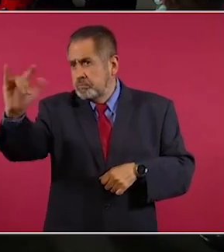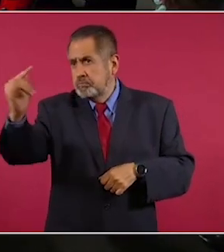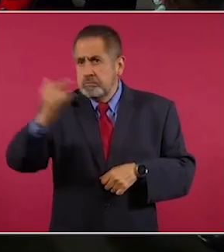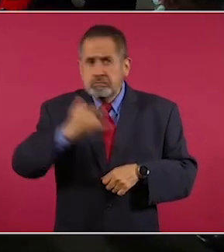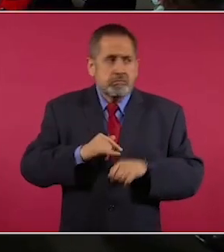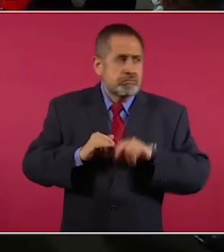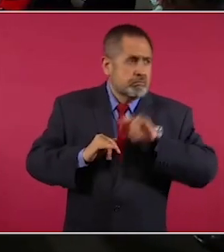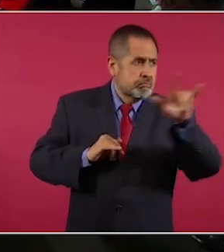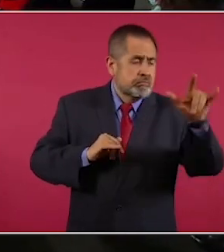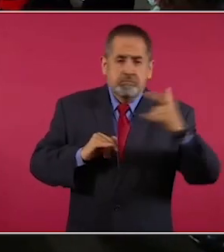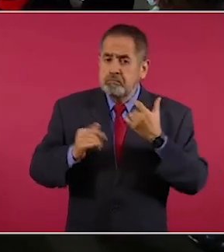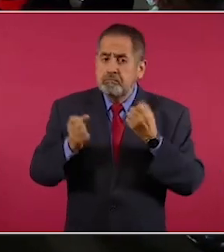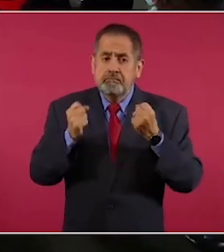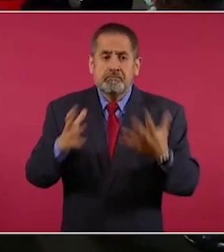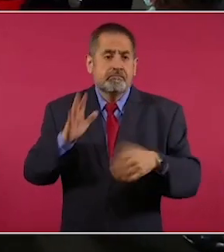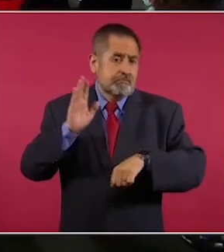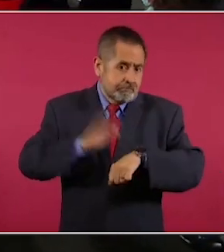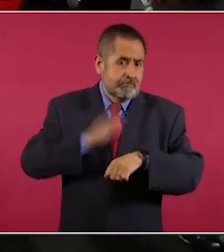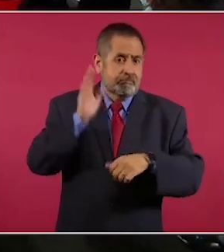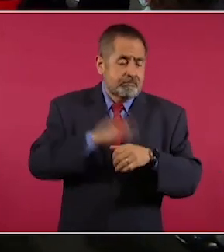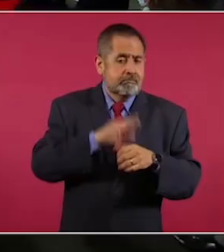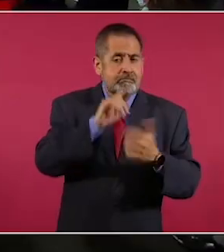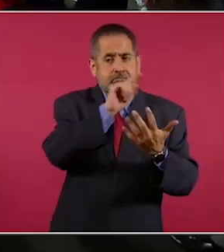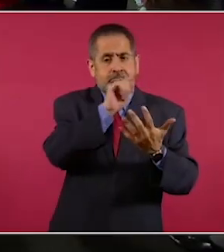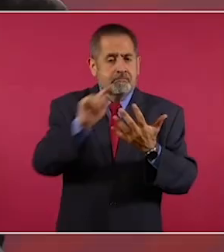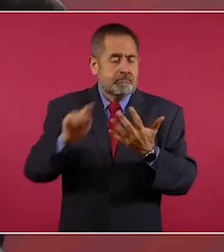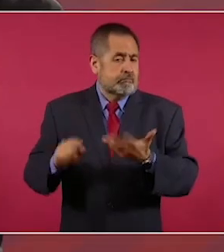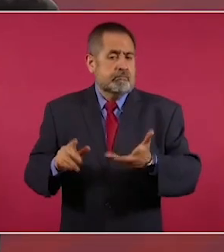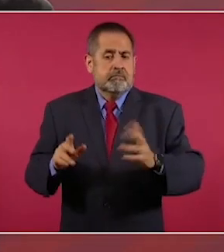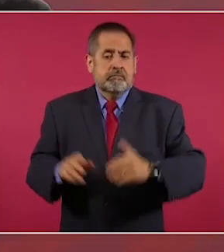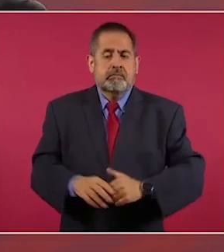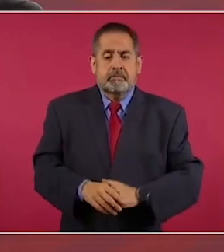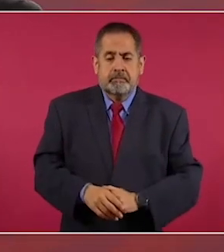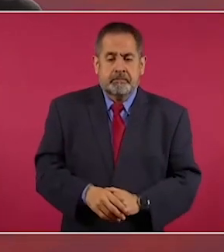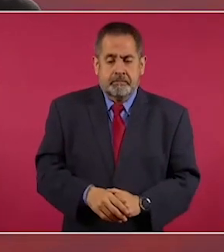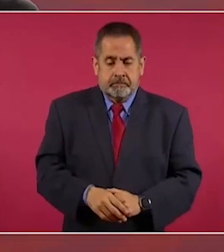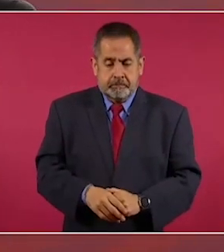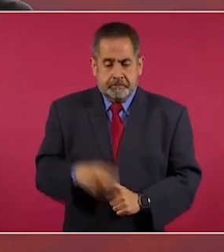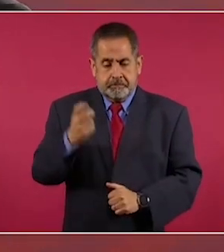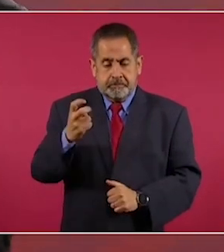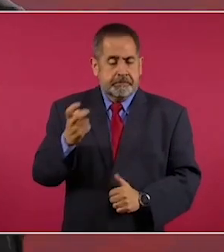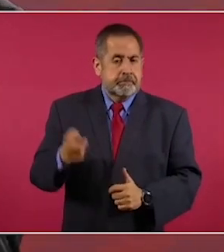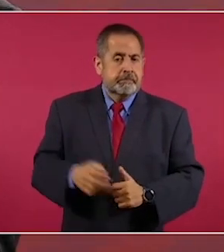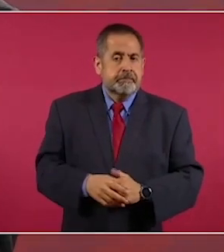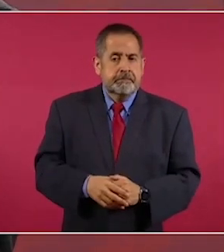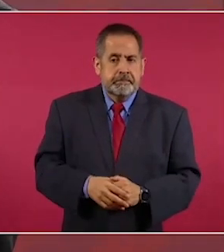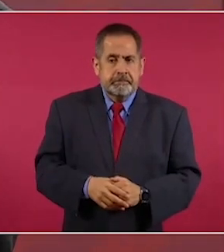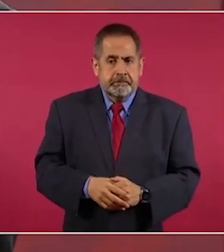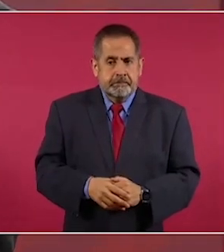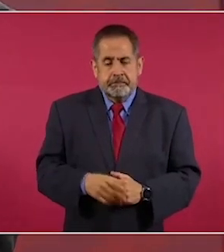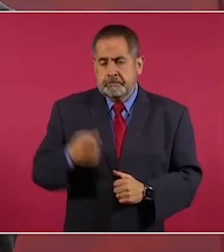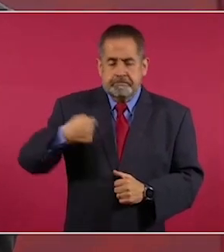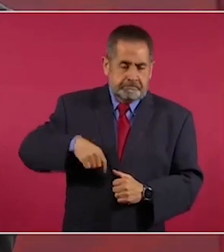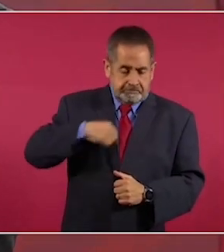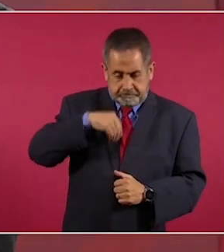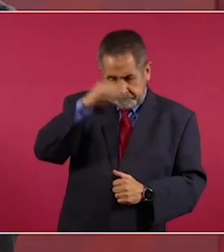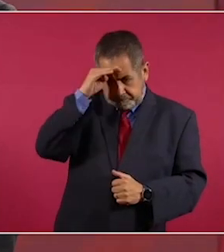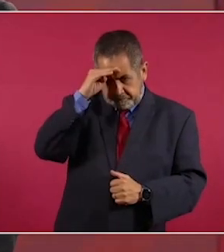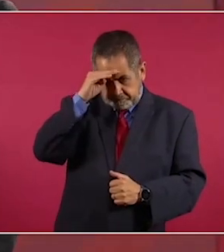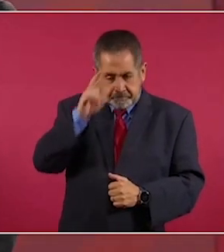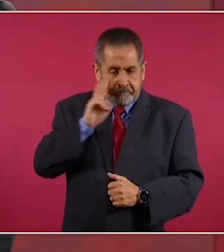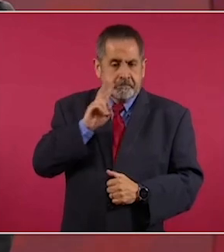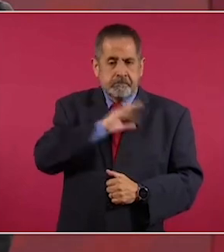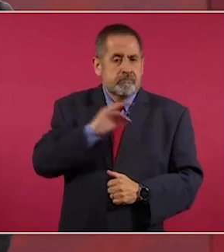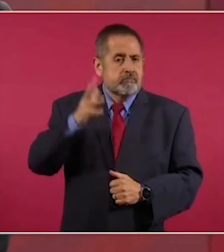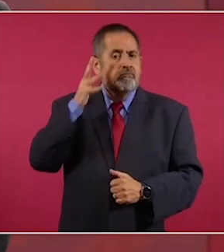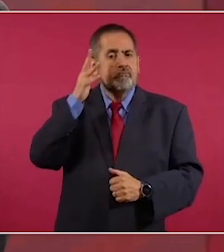O es muy prometedor el